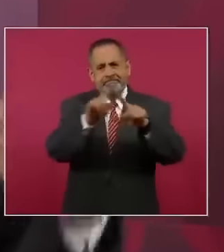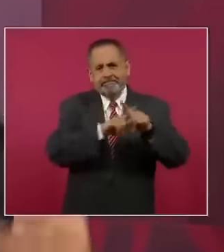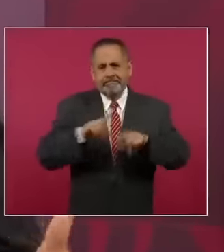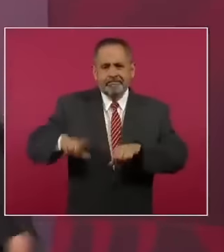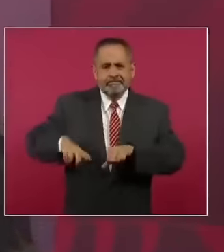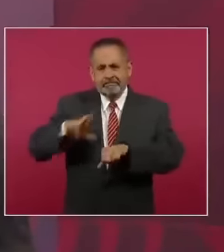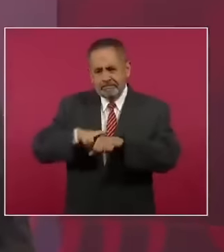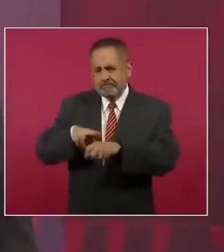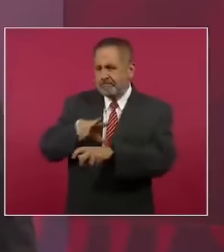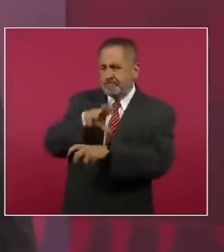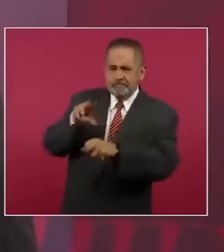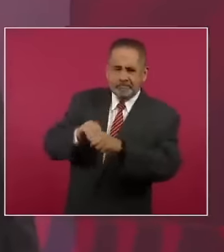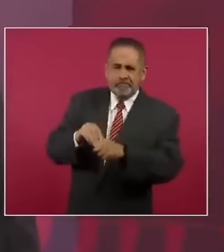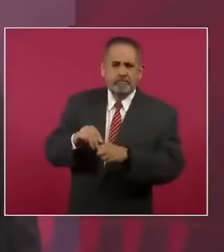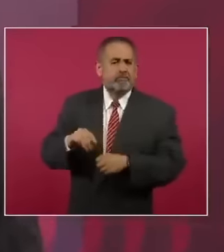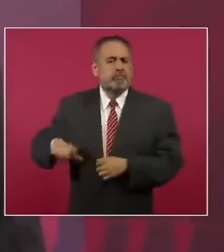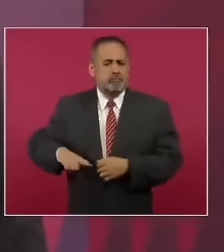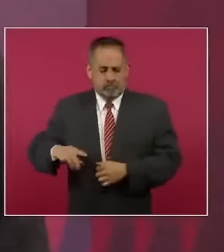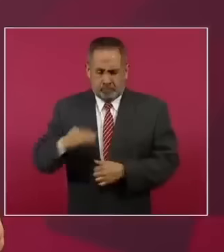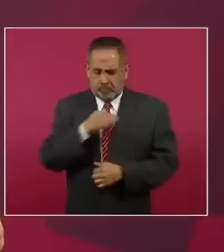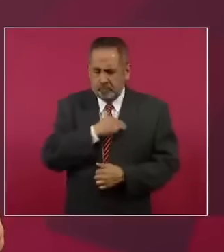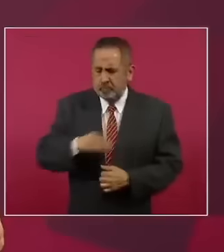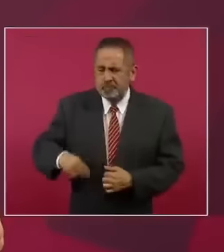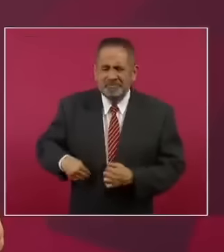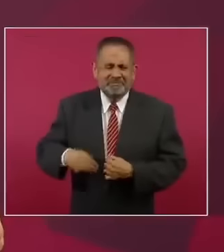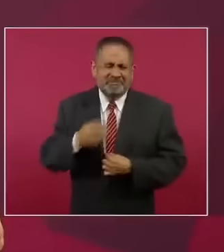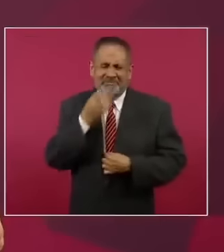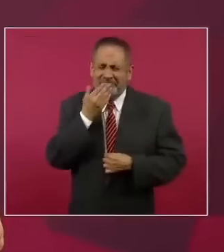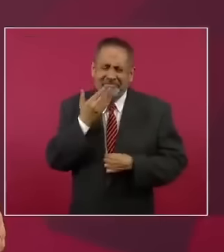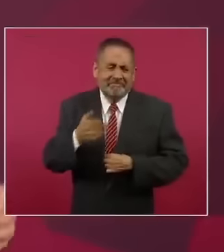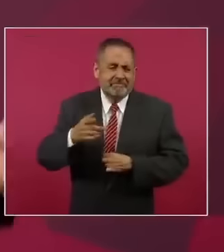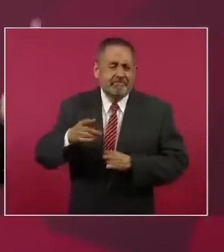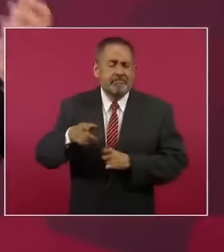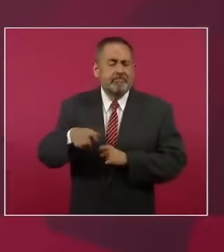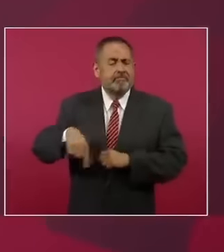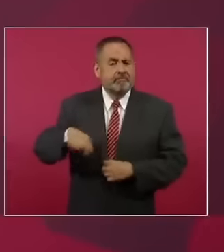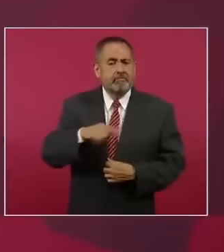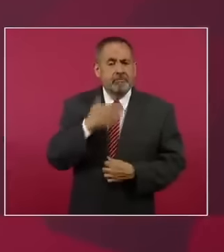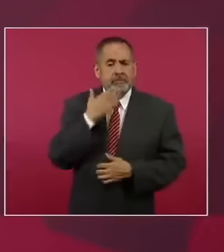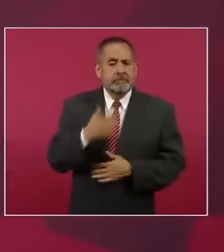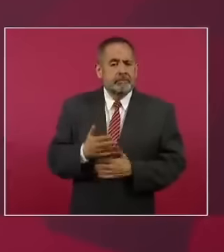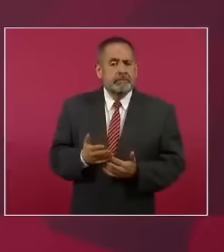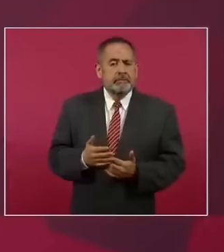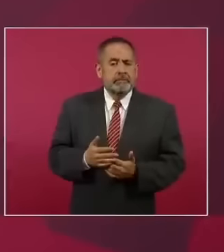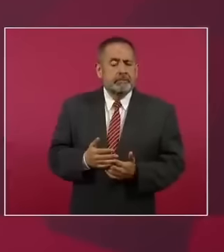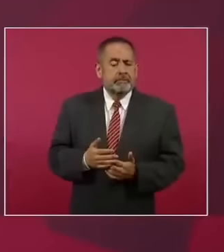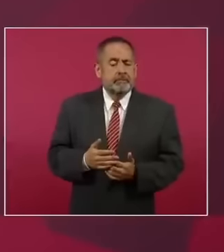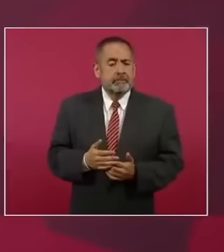de los gobiernos municipales, que avanzamos más,